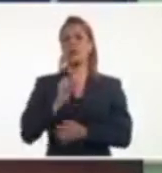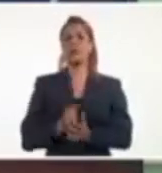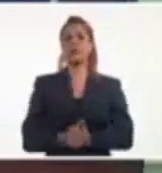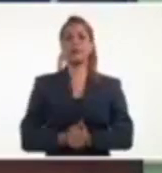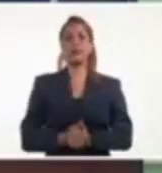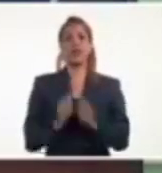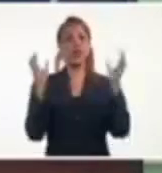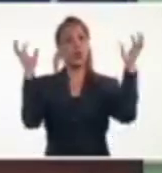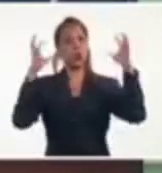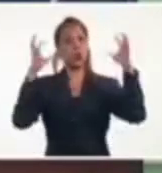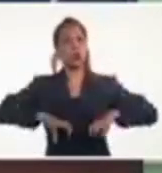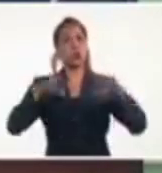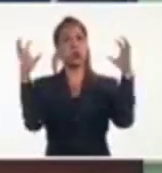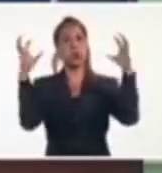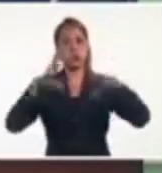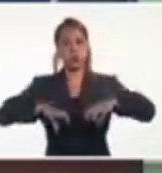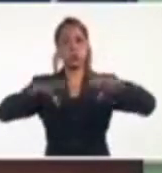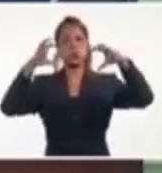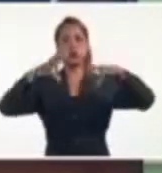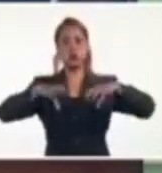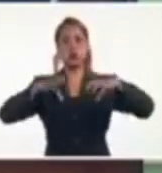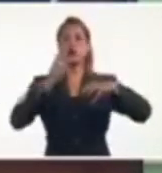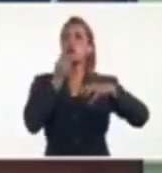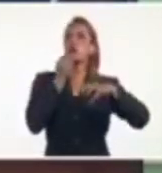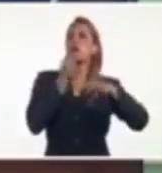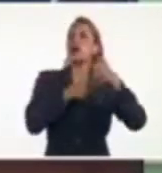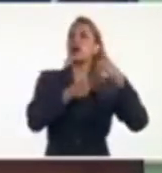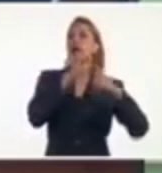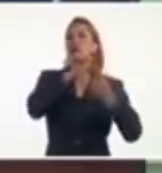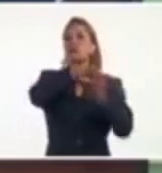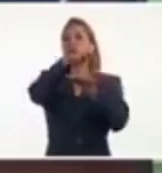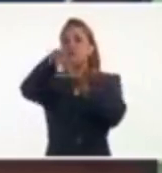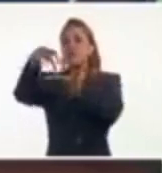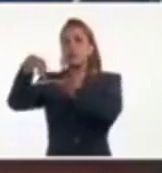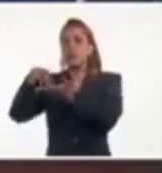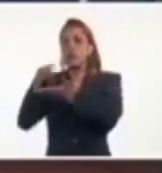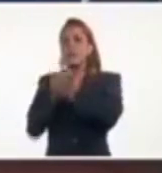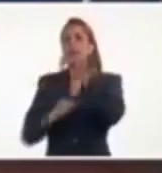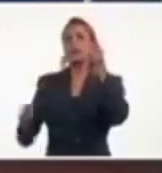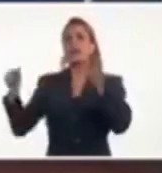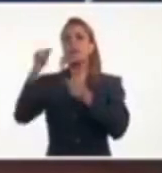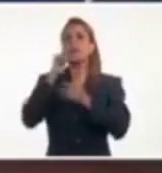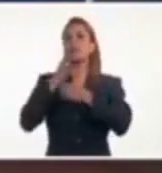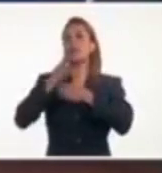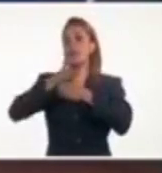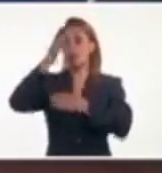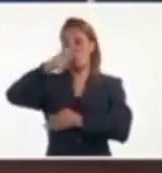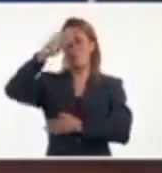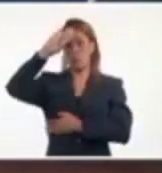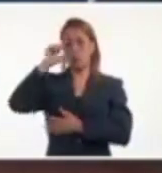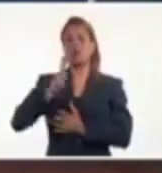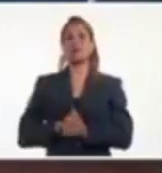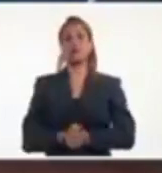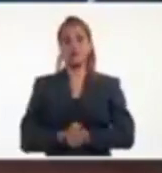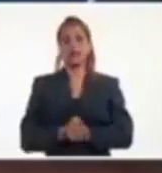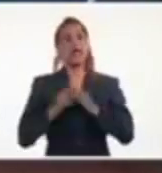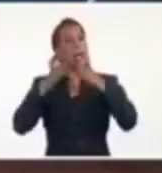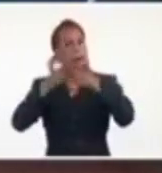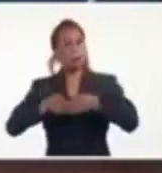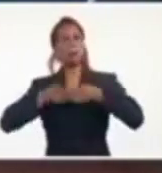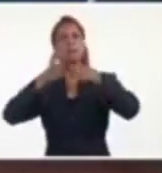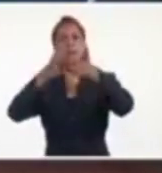lluvias fuertes e intensas que pueden ser en algunas localidades, principalmente en Santiago de Cuba, en Granma,